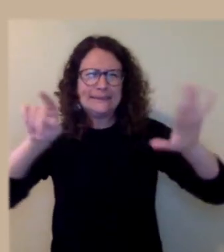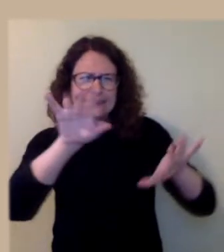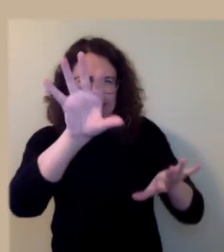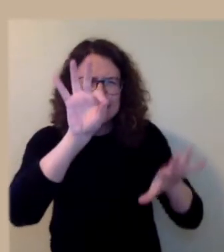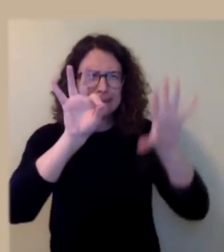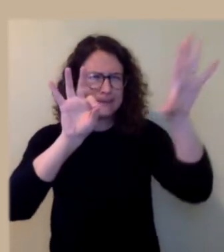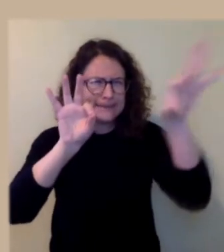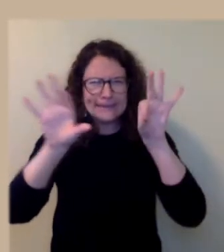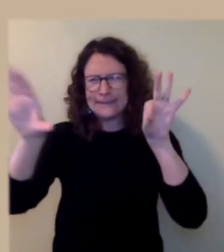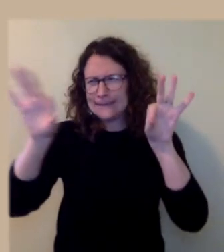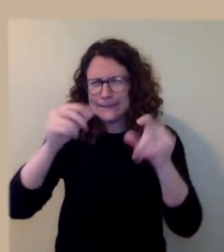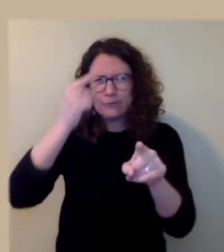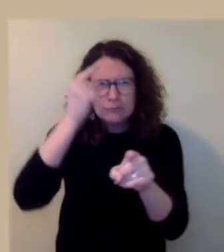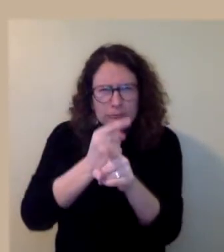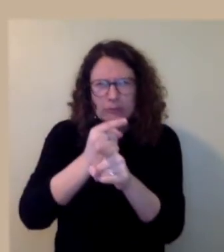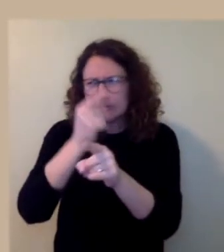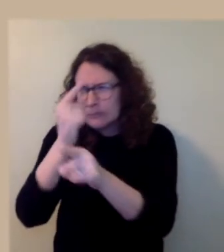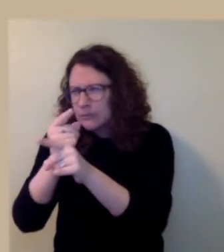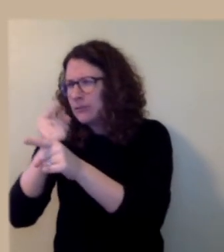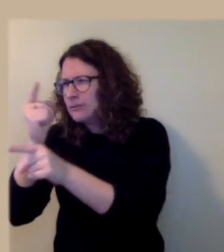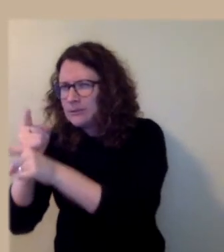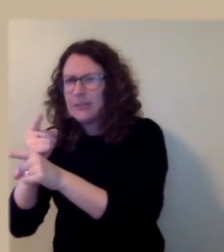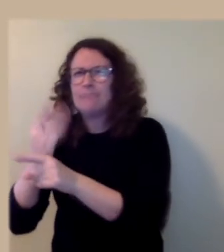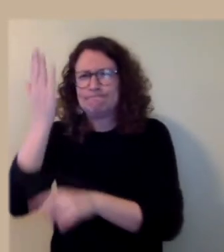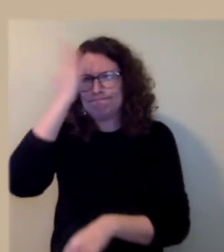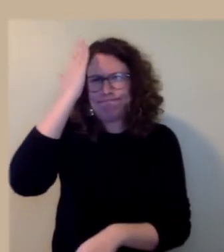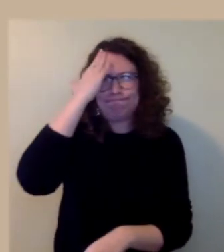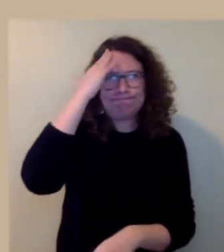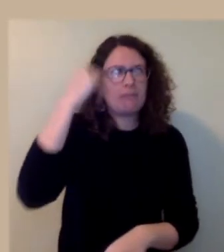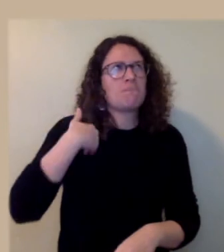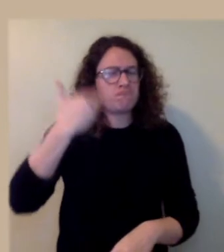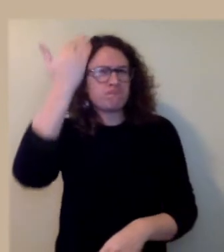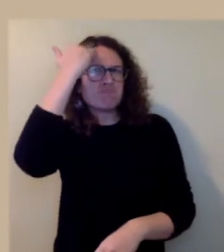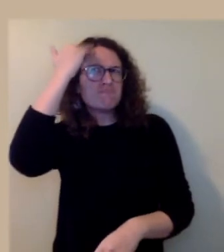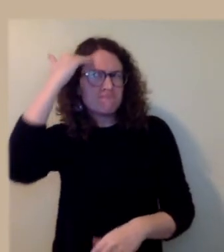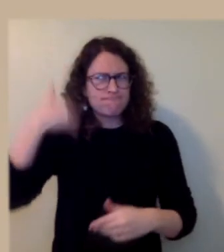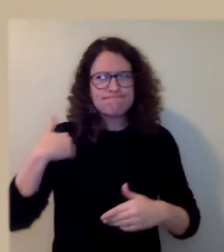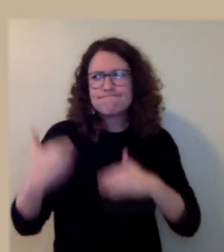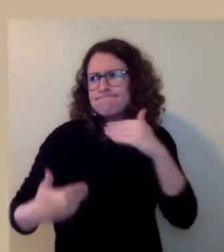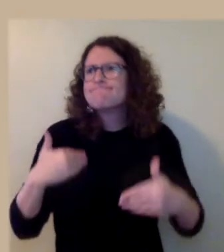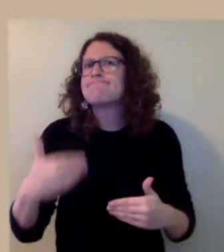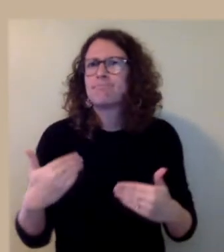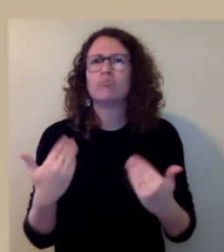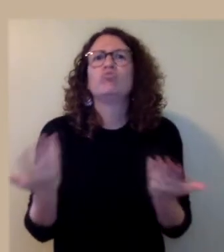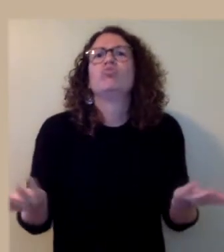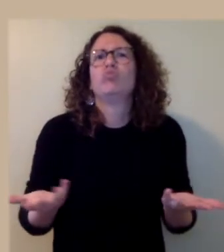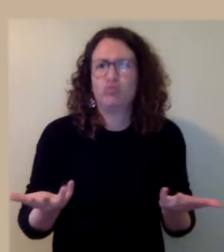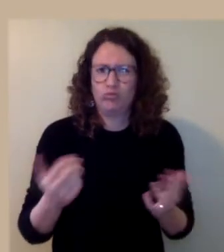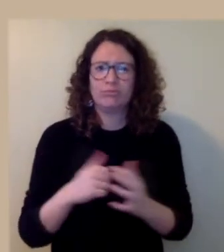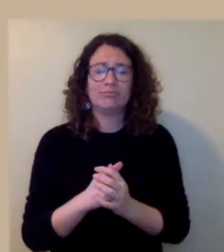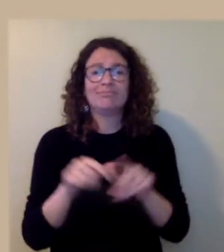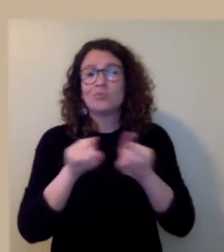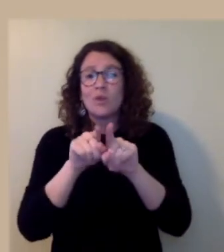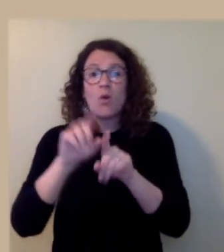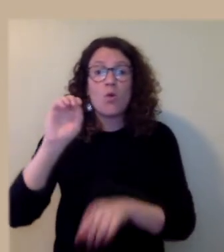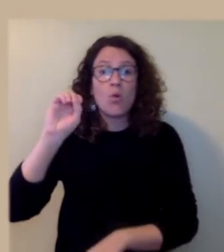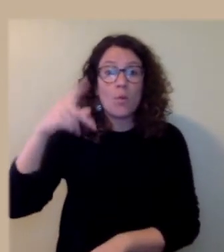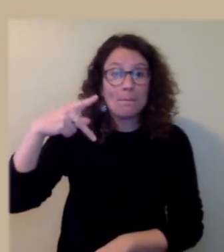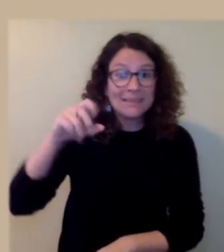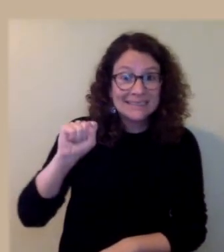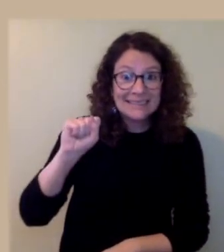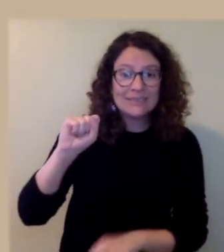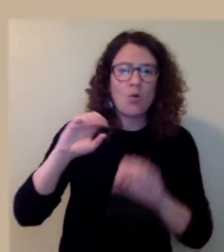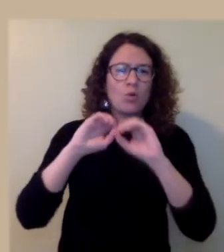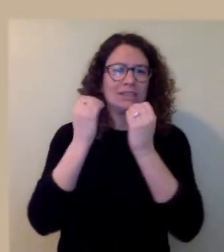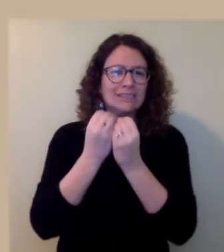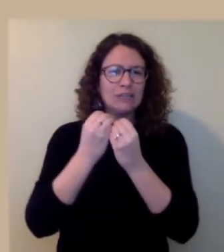necesarias. Encuentra una fuente de información en la que puedas confiar, como el sitio web de la OPS y OMS o una agencia de salud pública